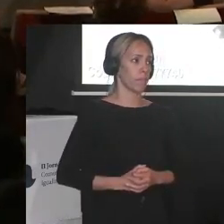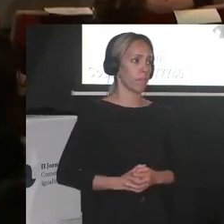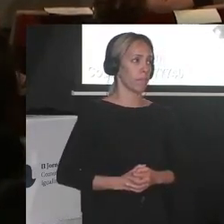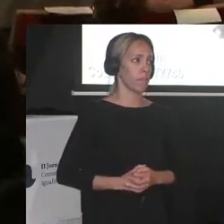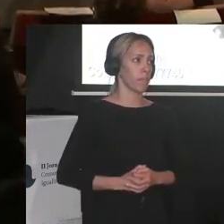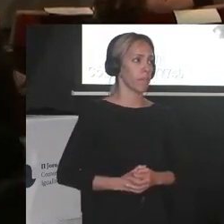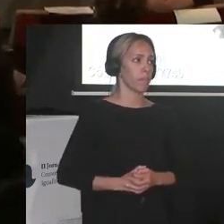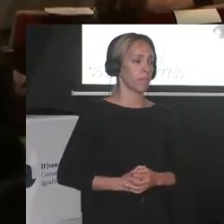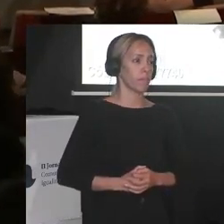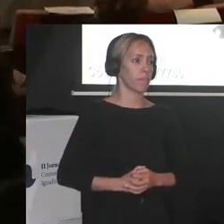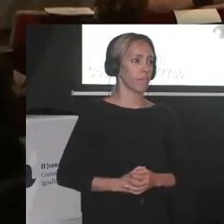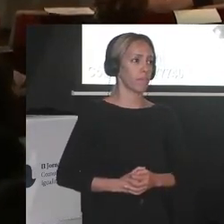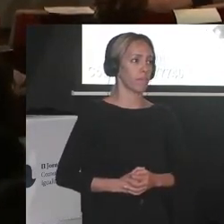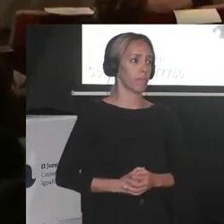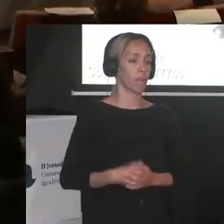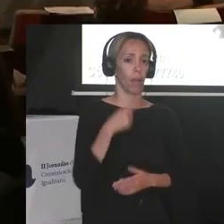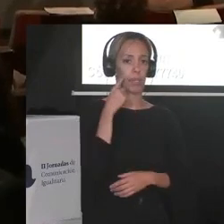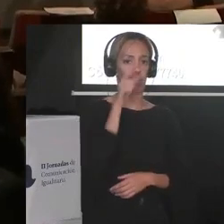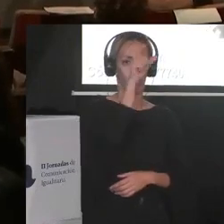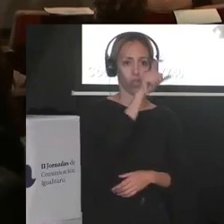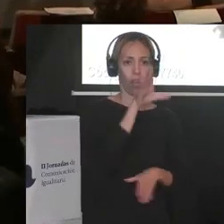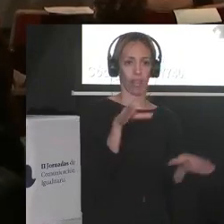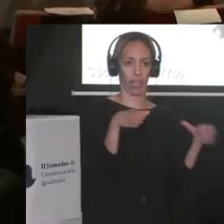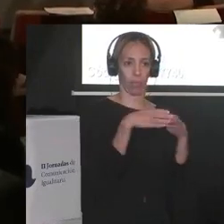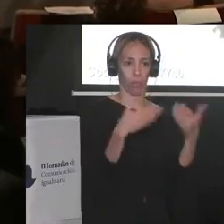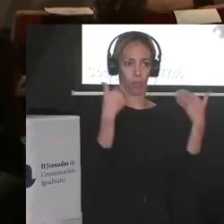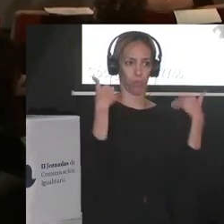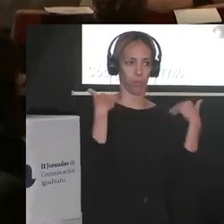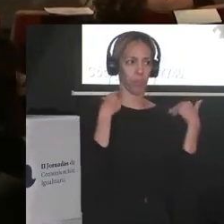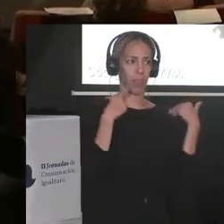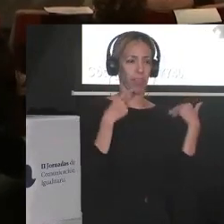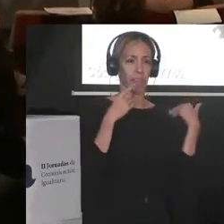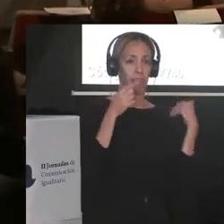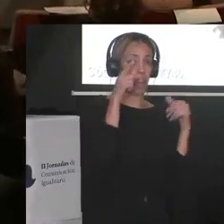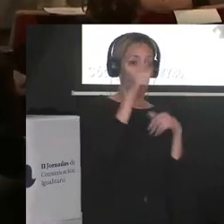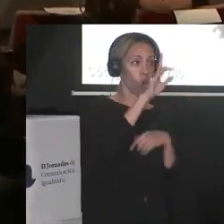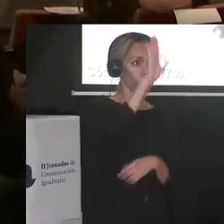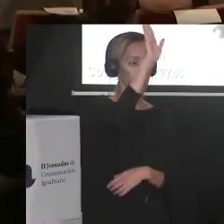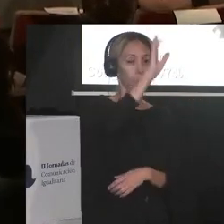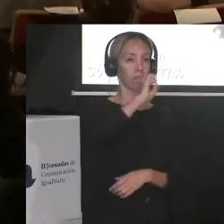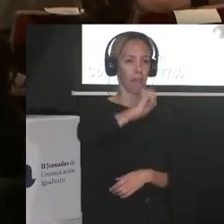a ver si se acerca alguien del equipo me hacen así de lejos para yo enterarme